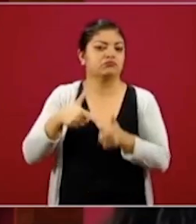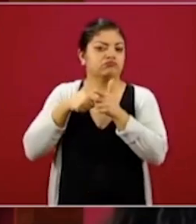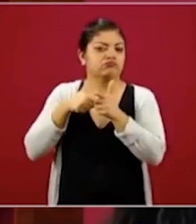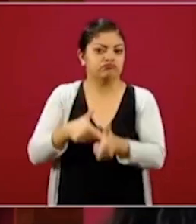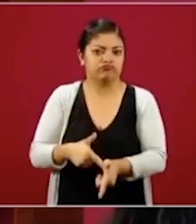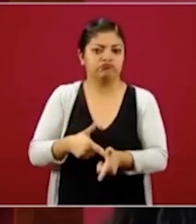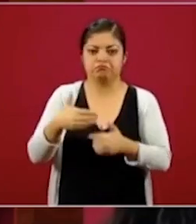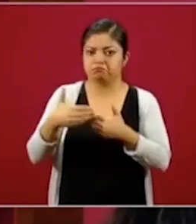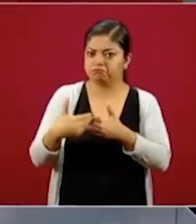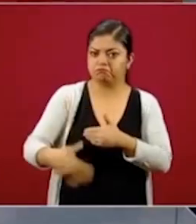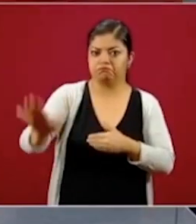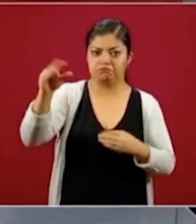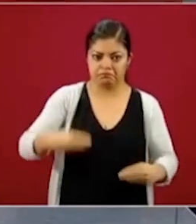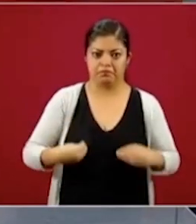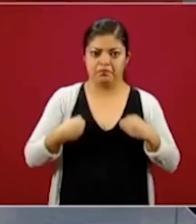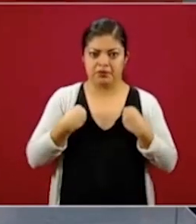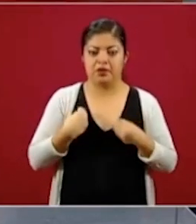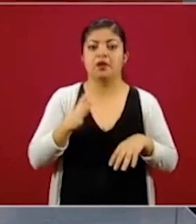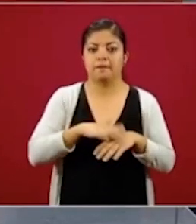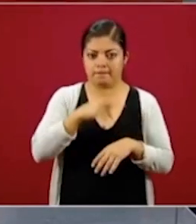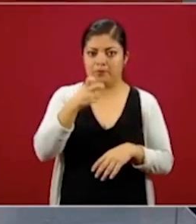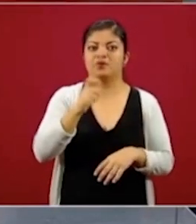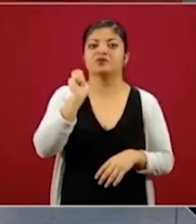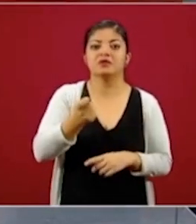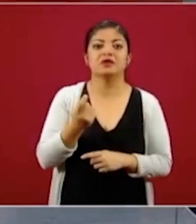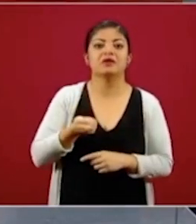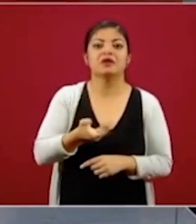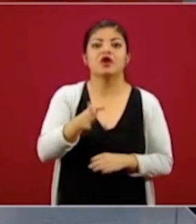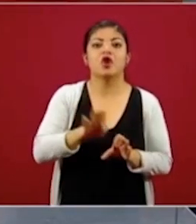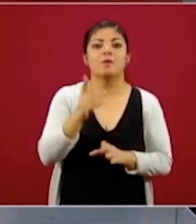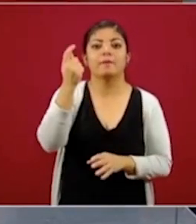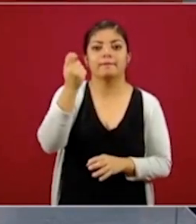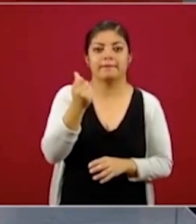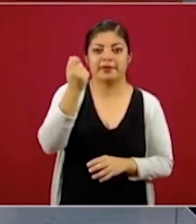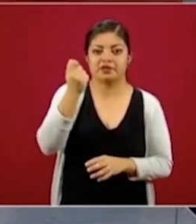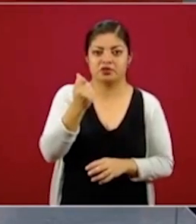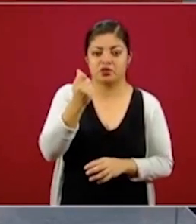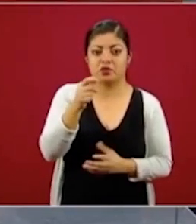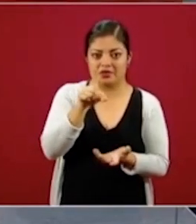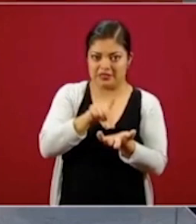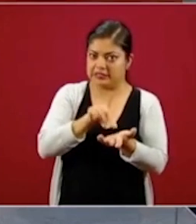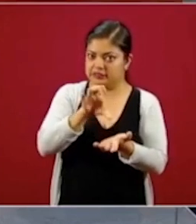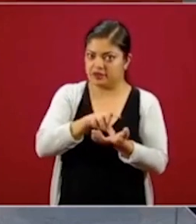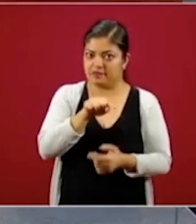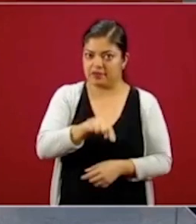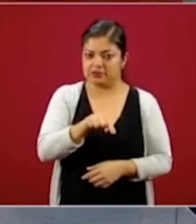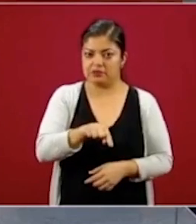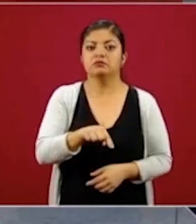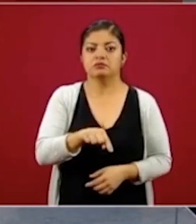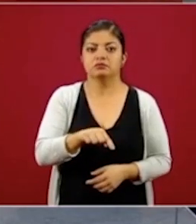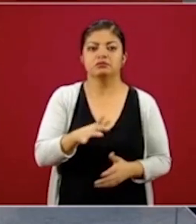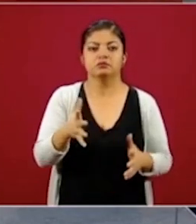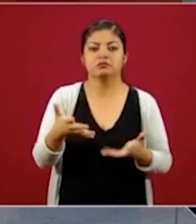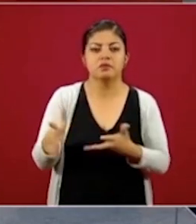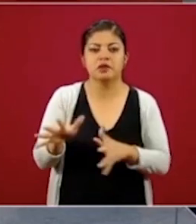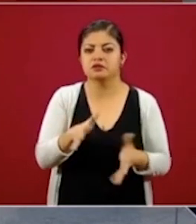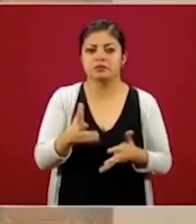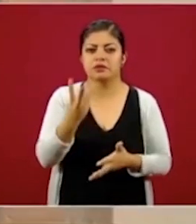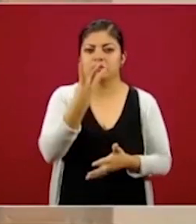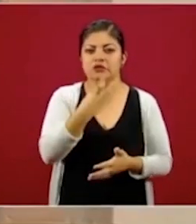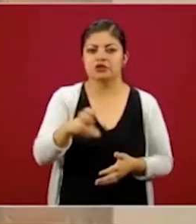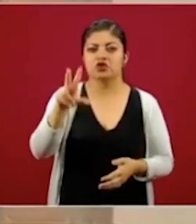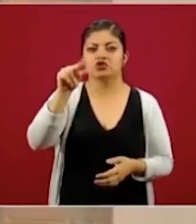toda la vida, por eso es una pensión en el caso de discapacidad y estamos generando una inversión superior a los